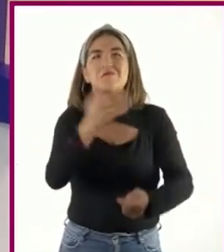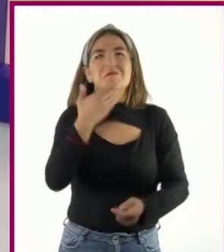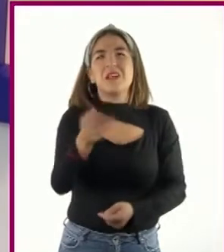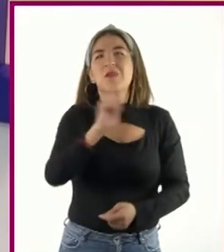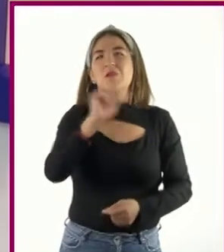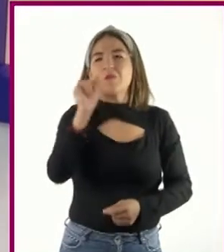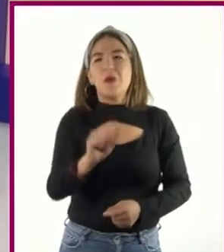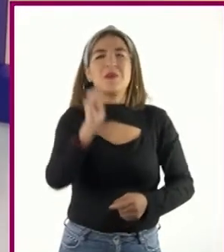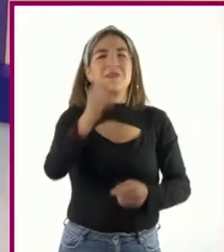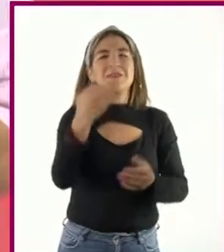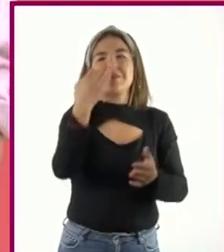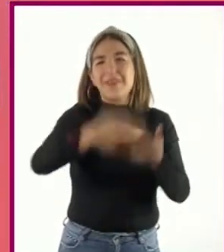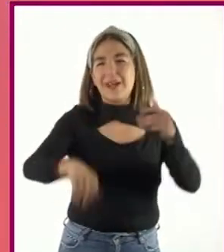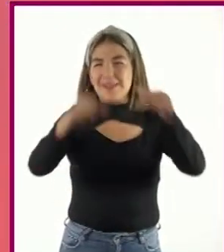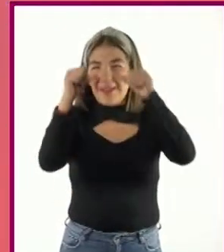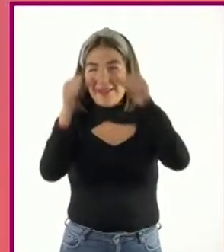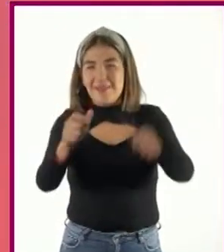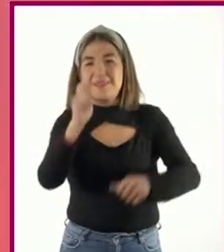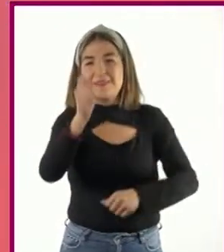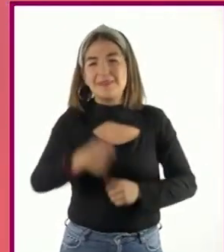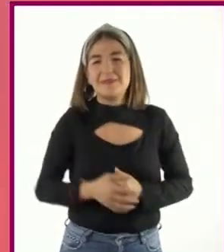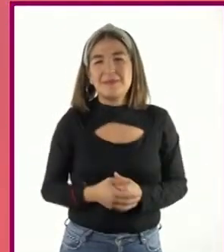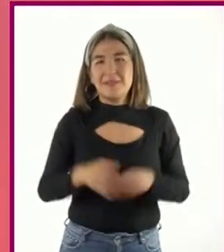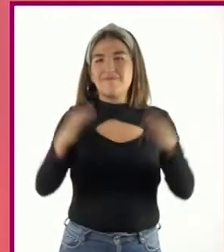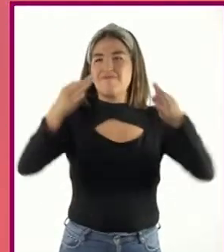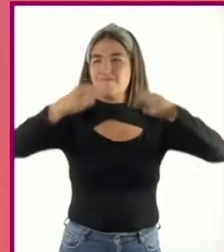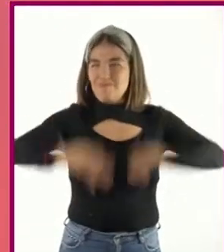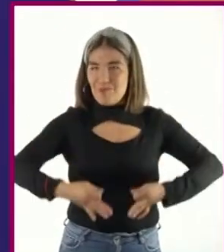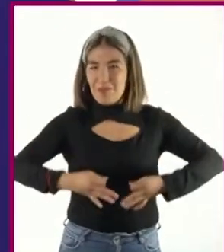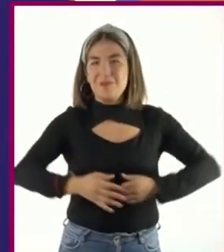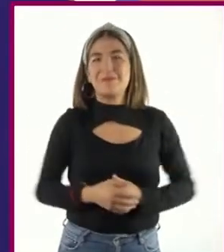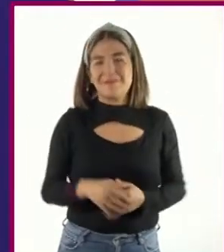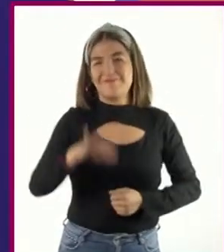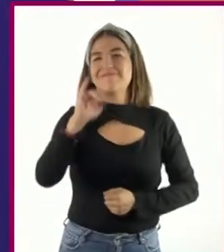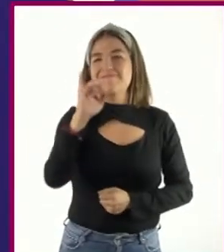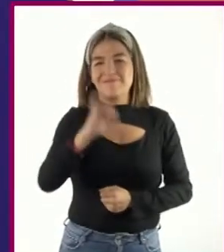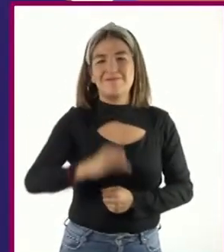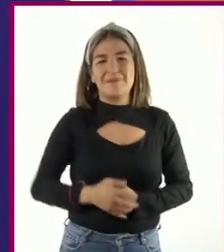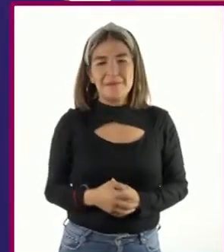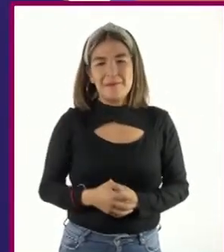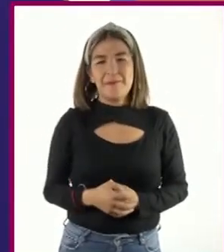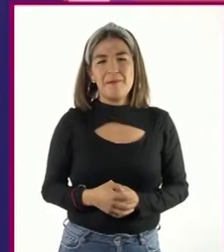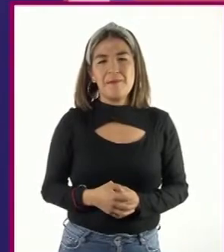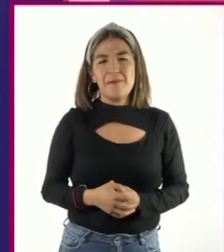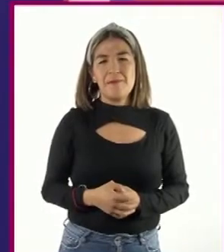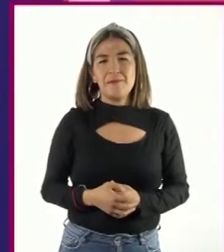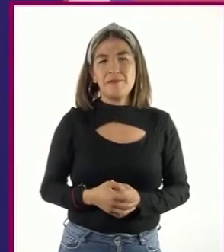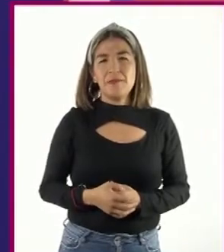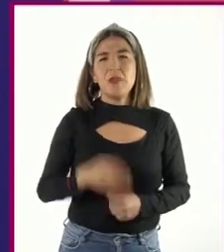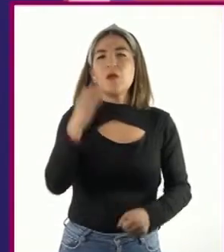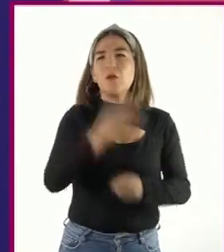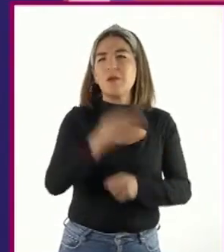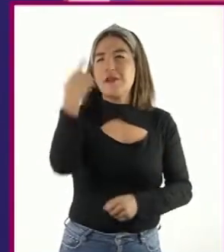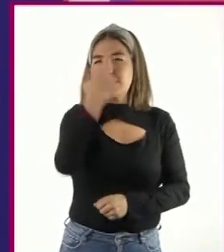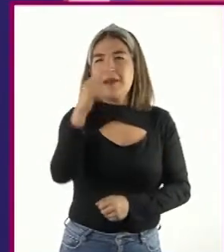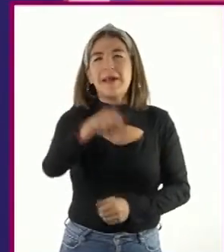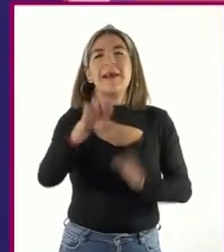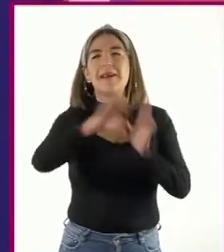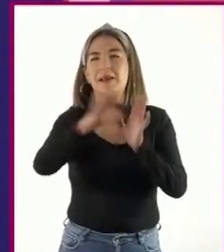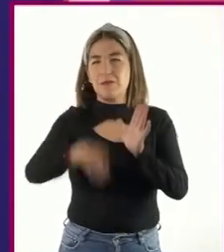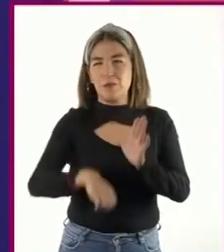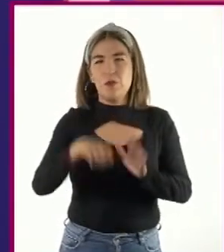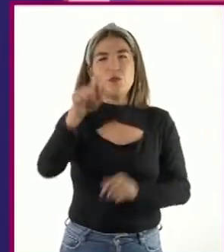requerir cierto tratamiento más formal. Así es. ¿Por qué no revisamos un par de ejemplos?